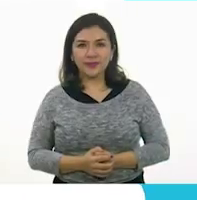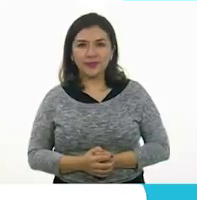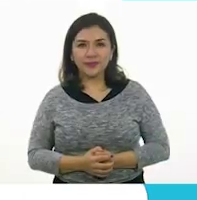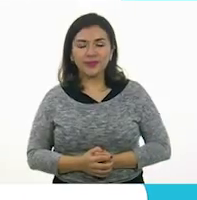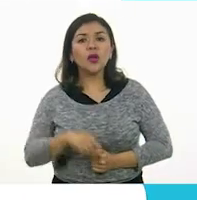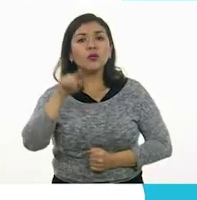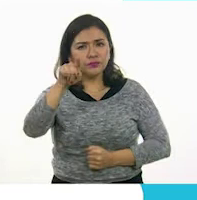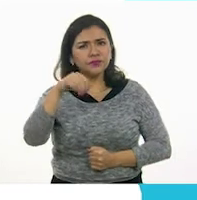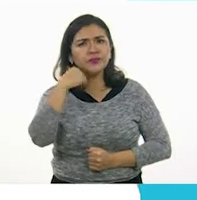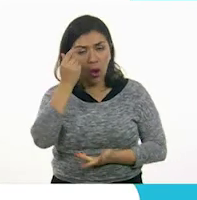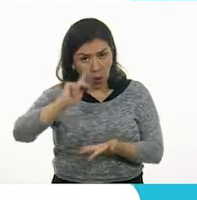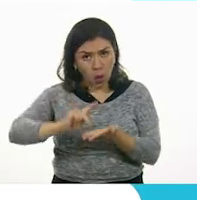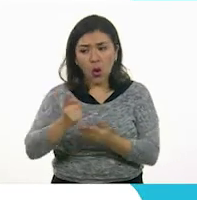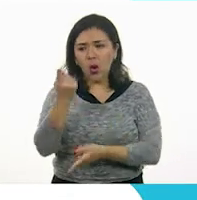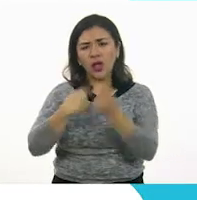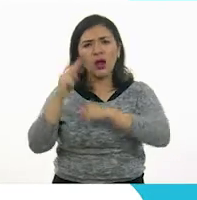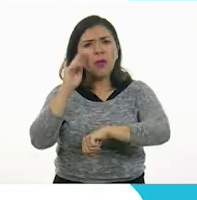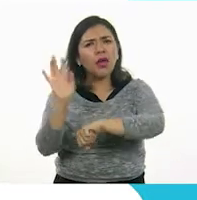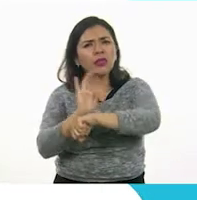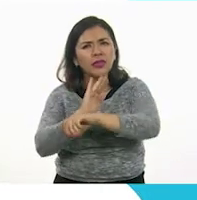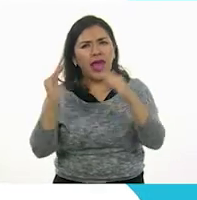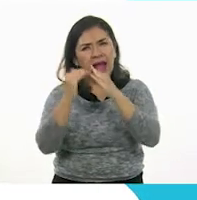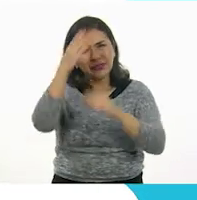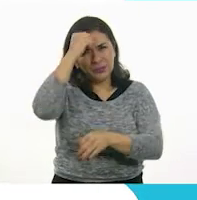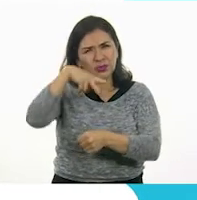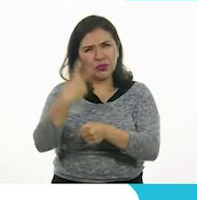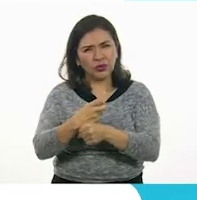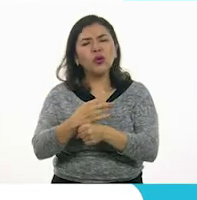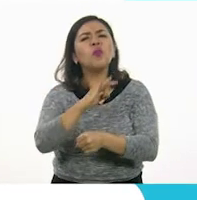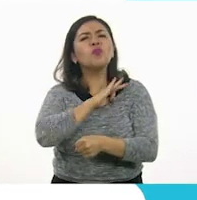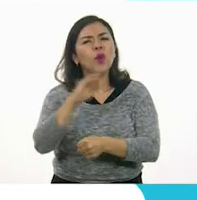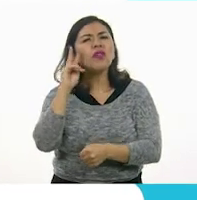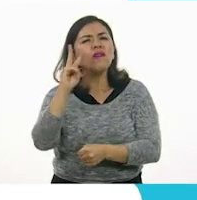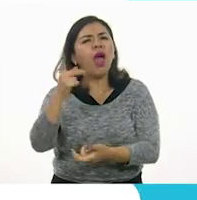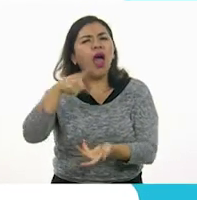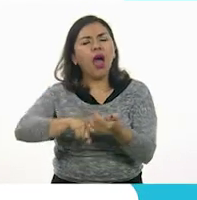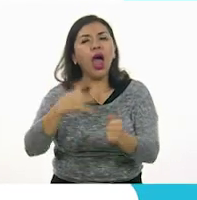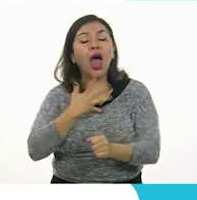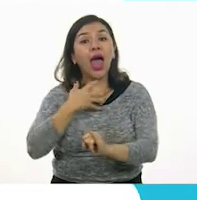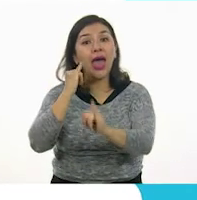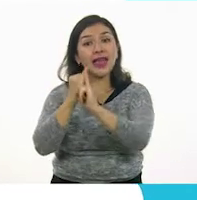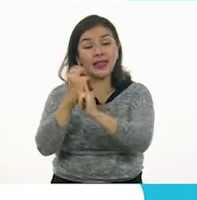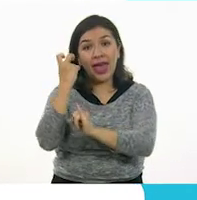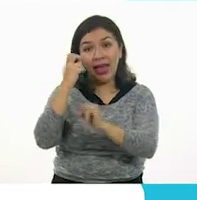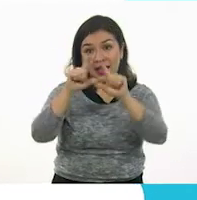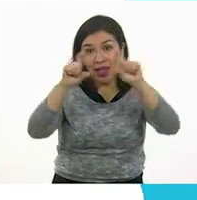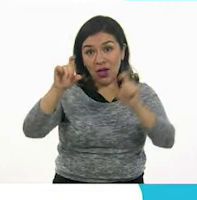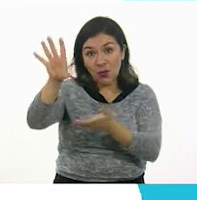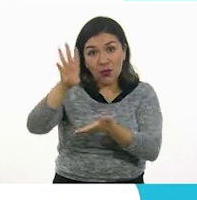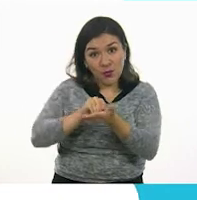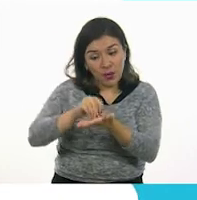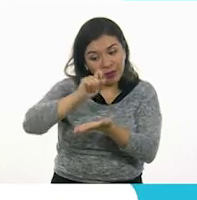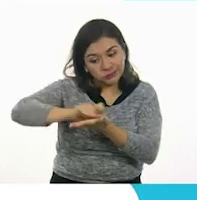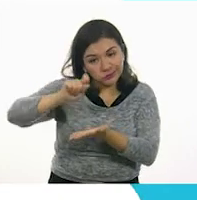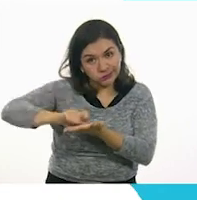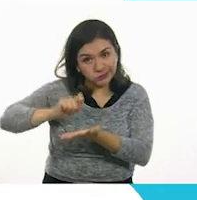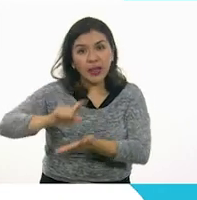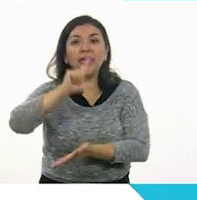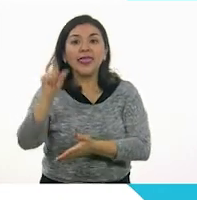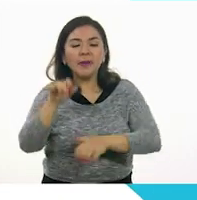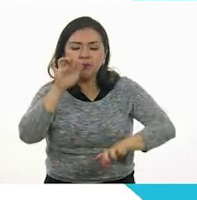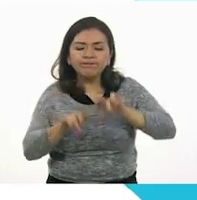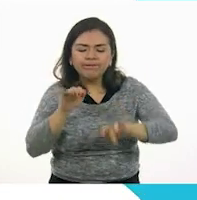Si quieres volver a ver los programas de Aprende en Casa, los puedes encontrar en la siguiente liga. Aprende en Casa.cep